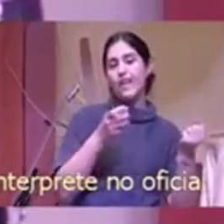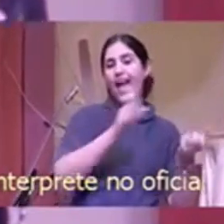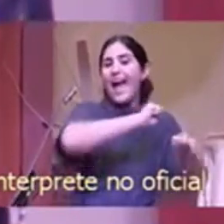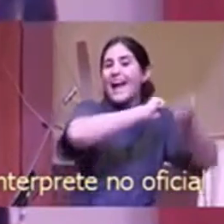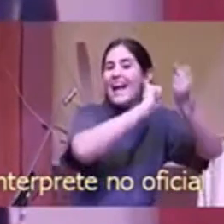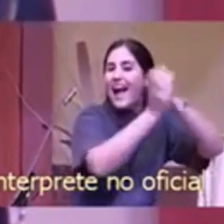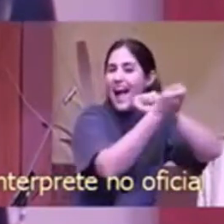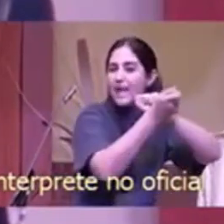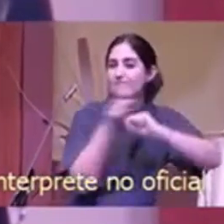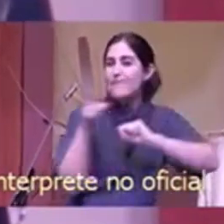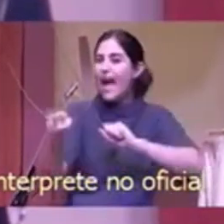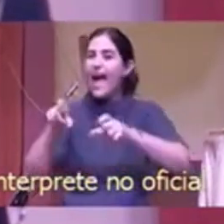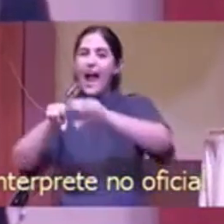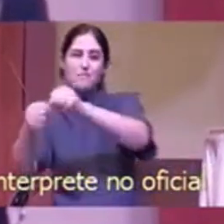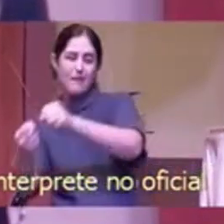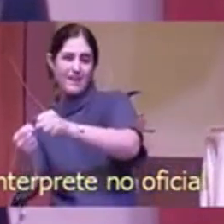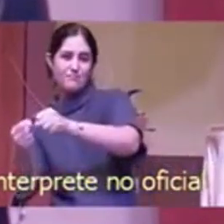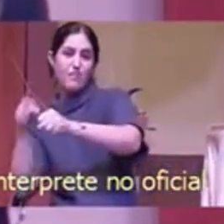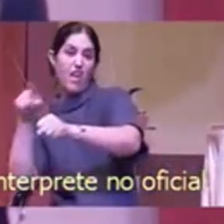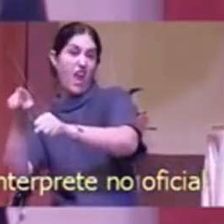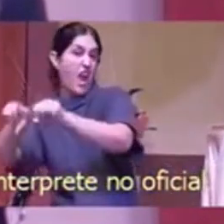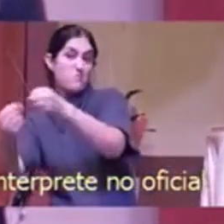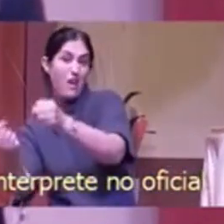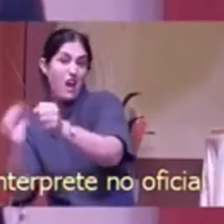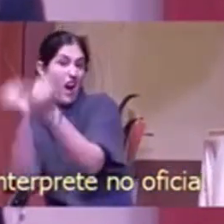El pan no influencia al horno.